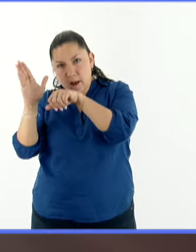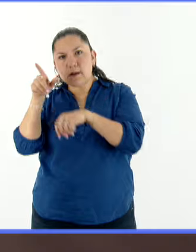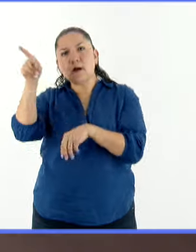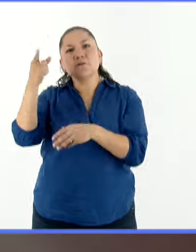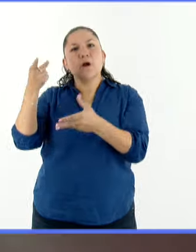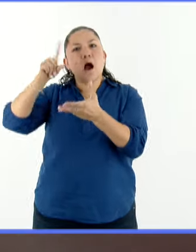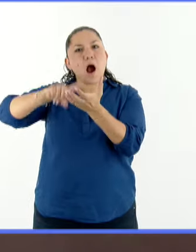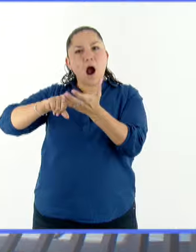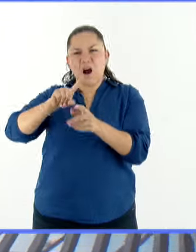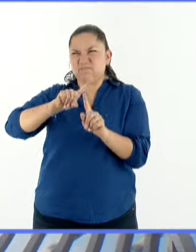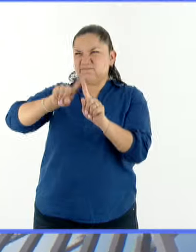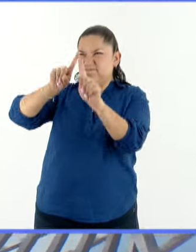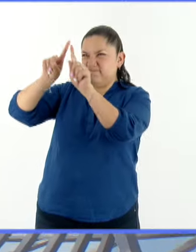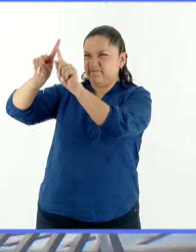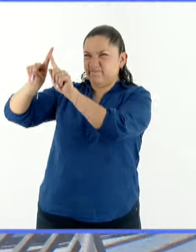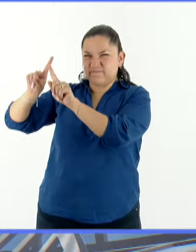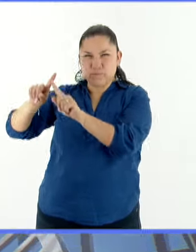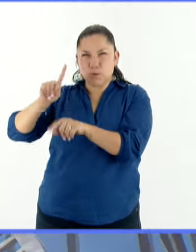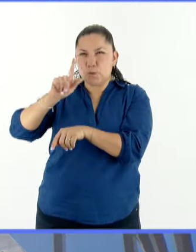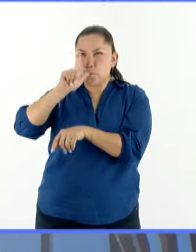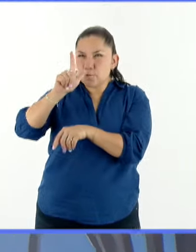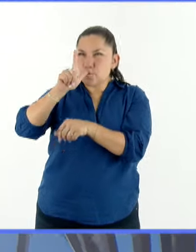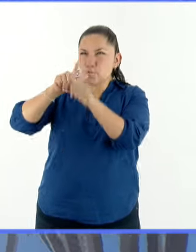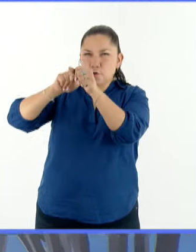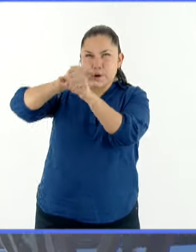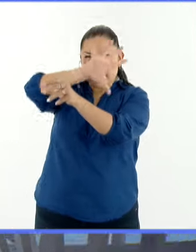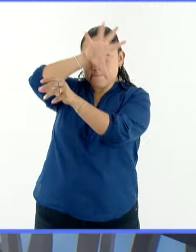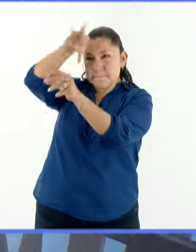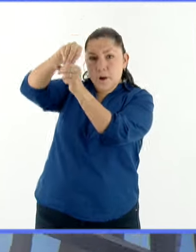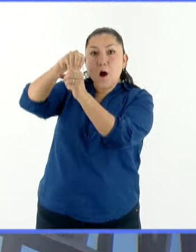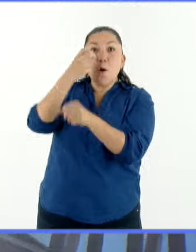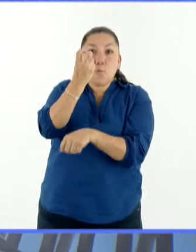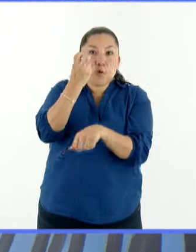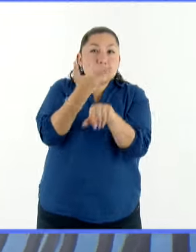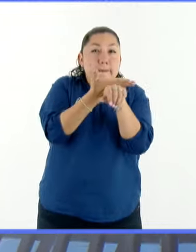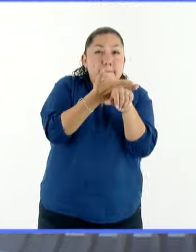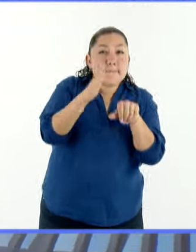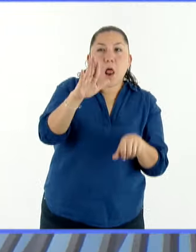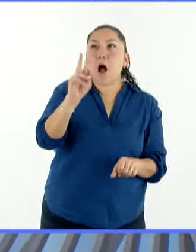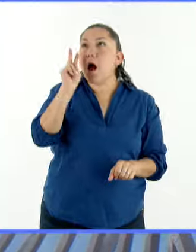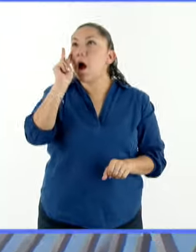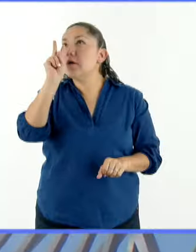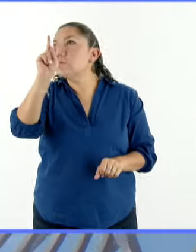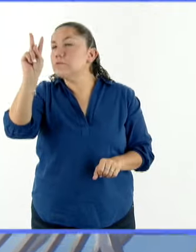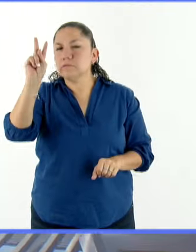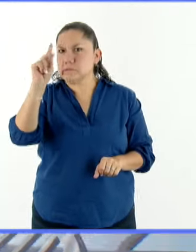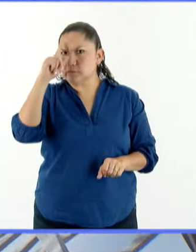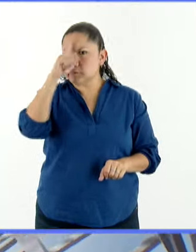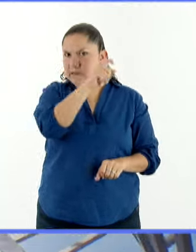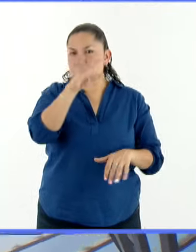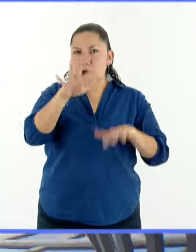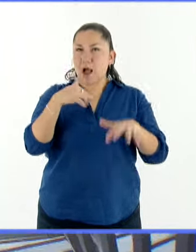todas las frecuencias de luz, y por eso la luz blanca es difícil de ver y nos lastima al verla directamente.